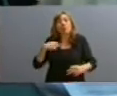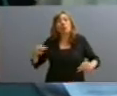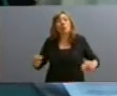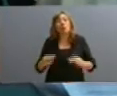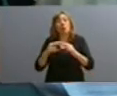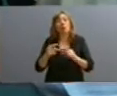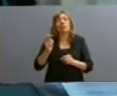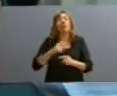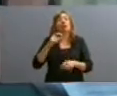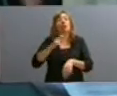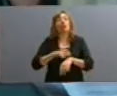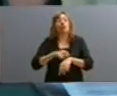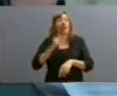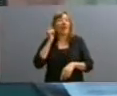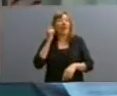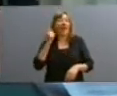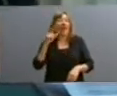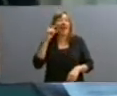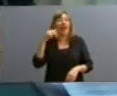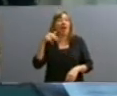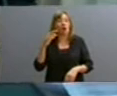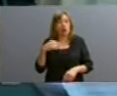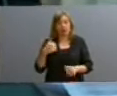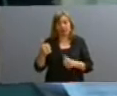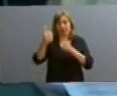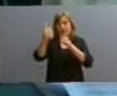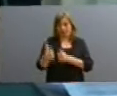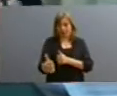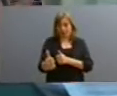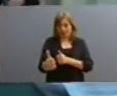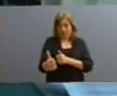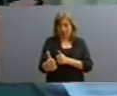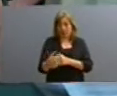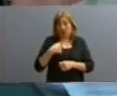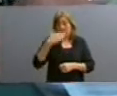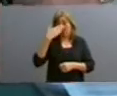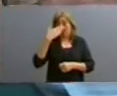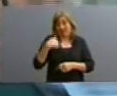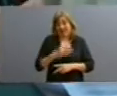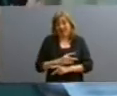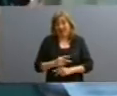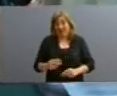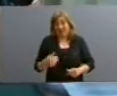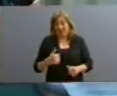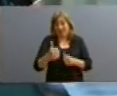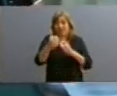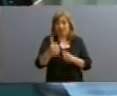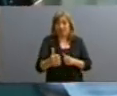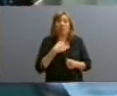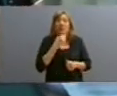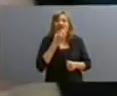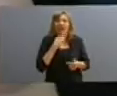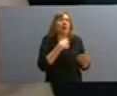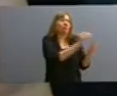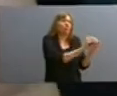Galeano, él sentado ahí, donde íbamos a preguntarle, porque eran ya las partes finales, ya habíamos tomado declaraciones a